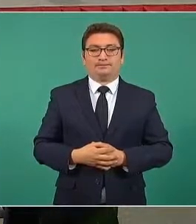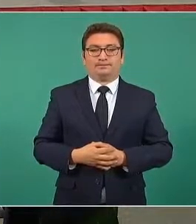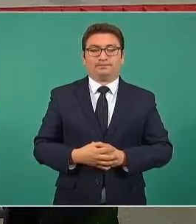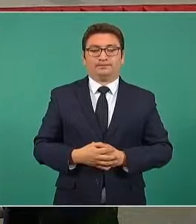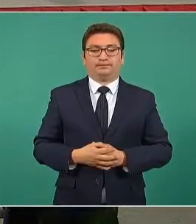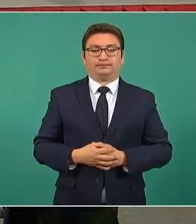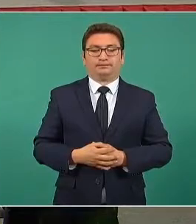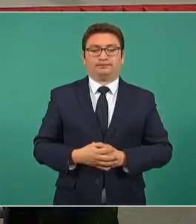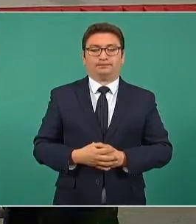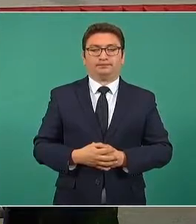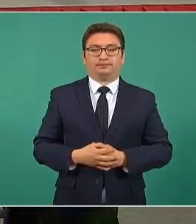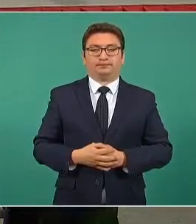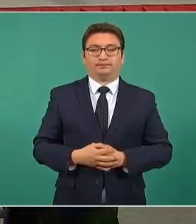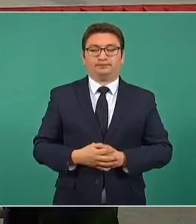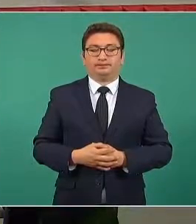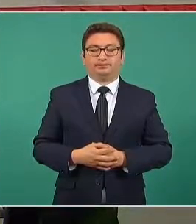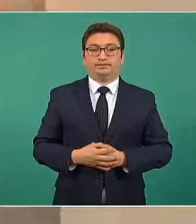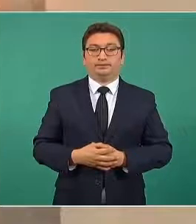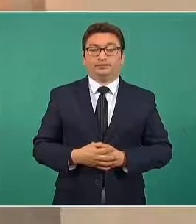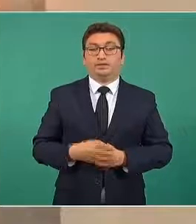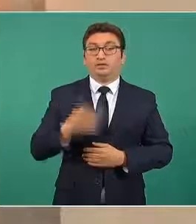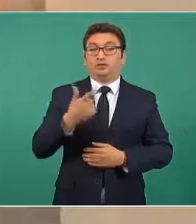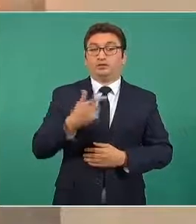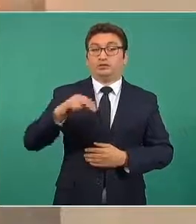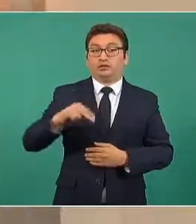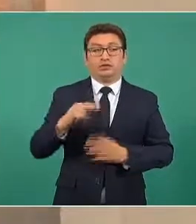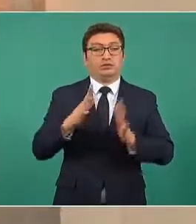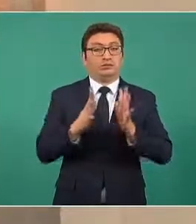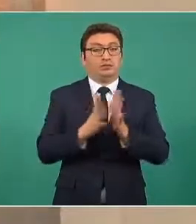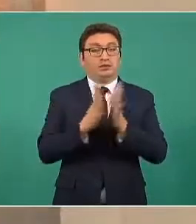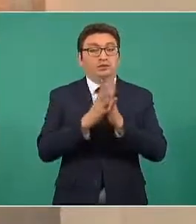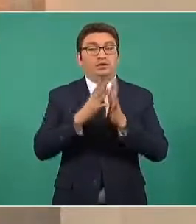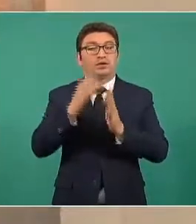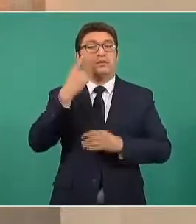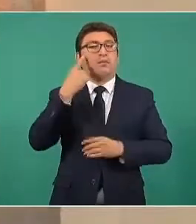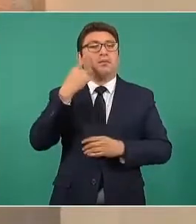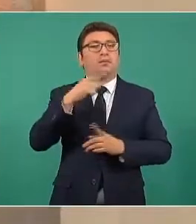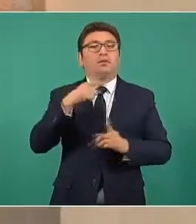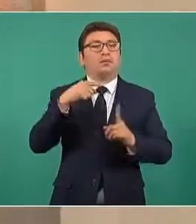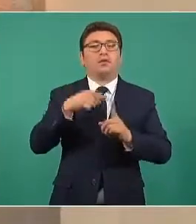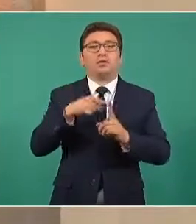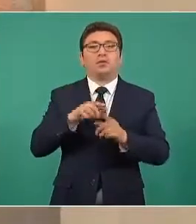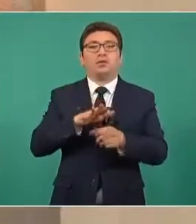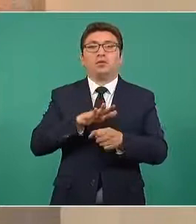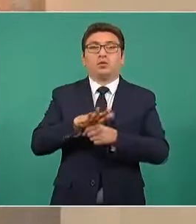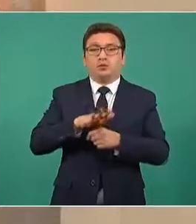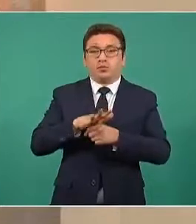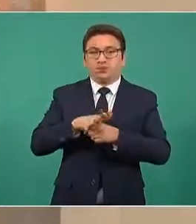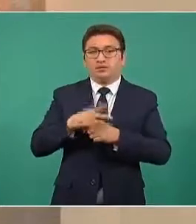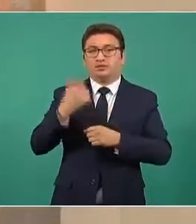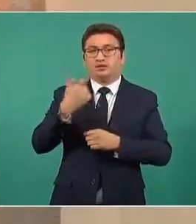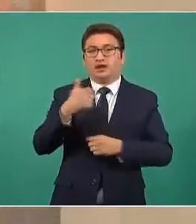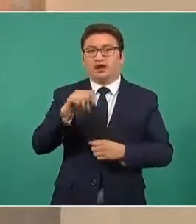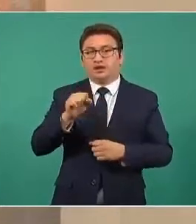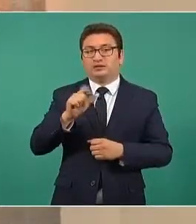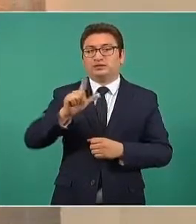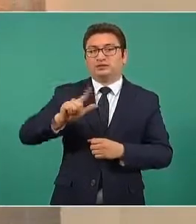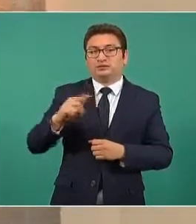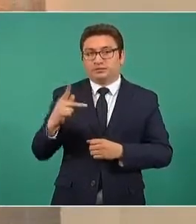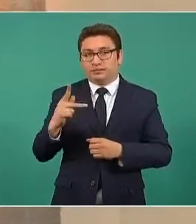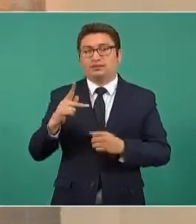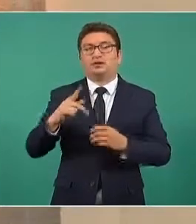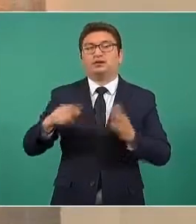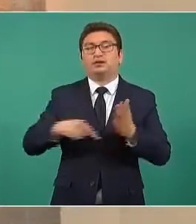En cuanto a la participación de la Guardia Nacional en la Estrategia para Garantizar el Abastecimiento de Gas LP en